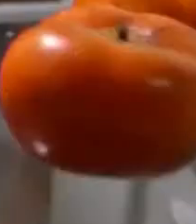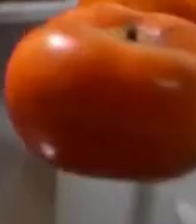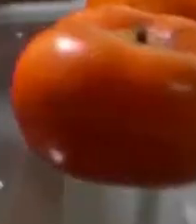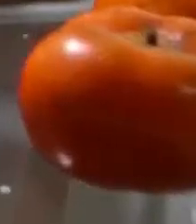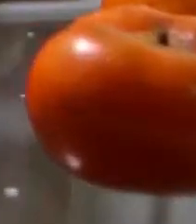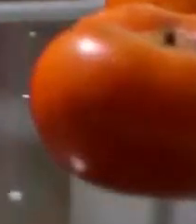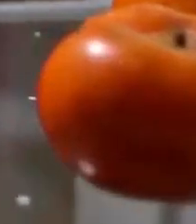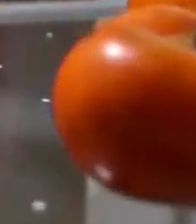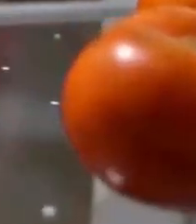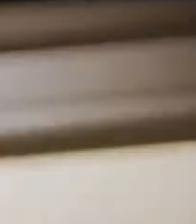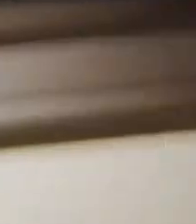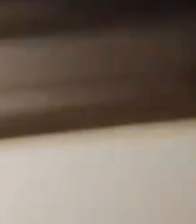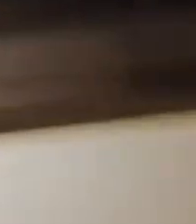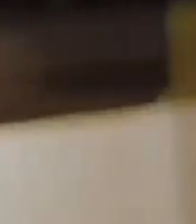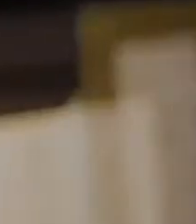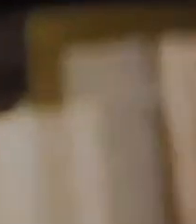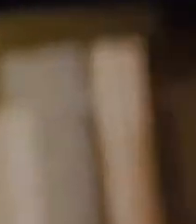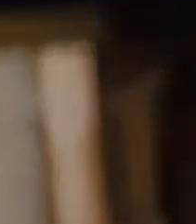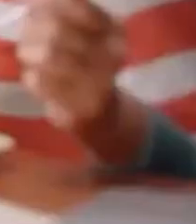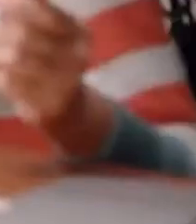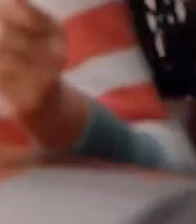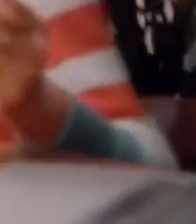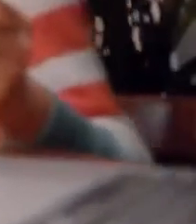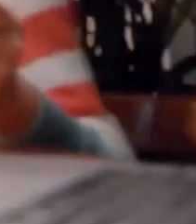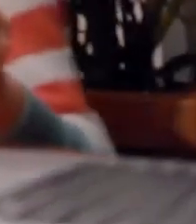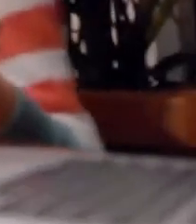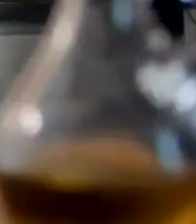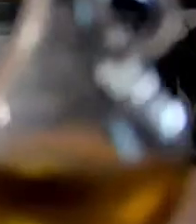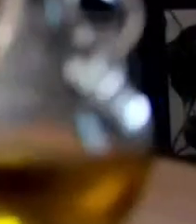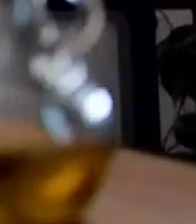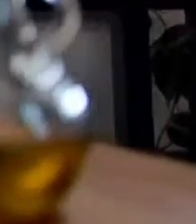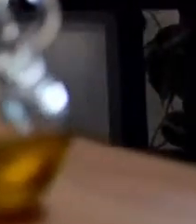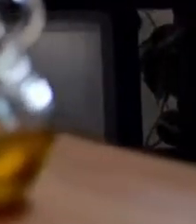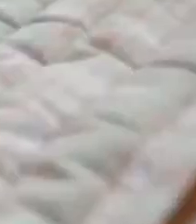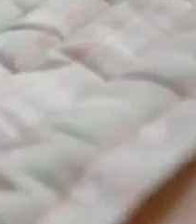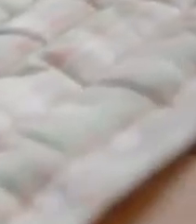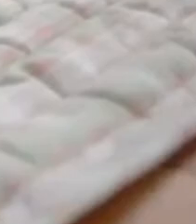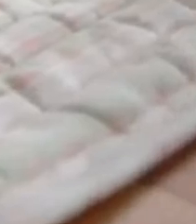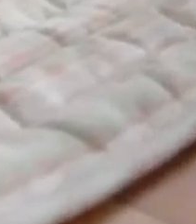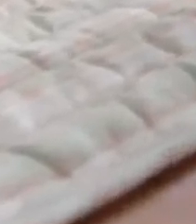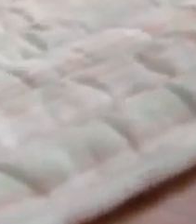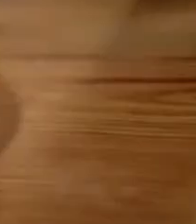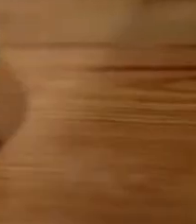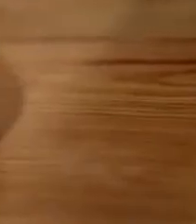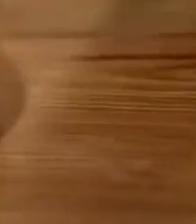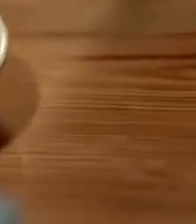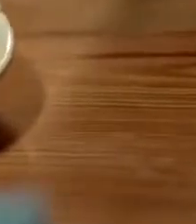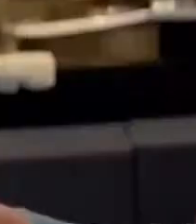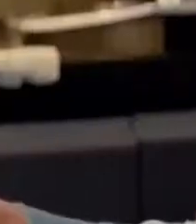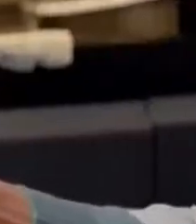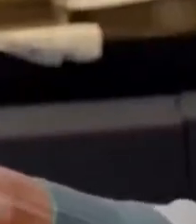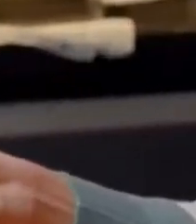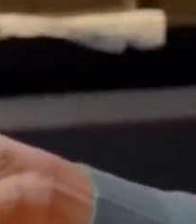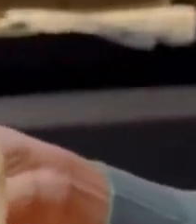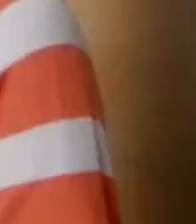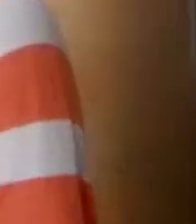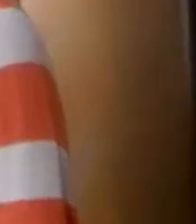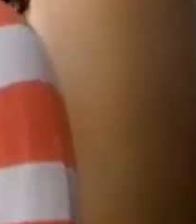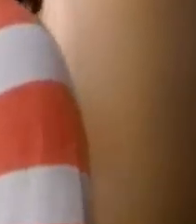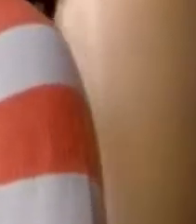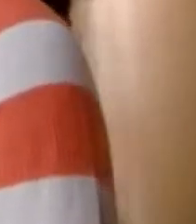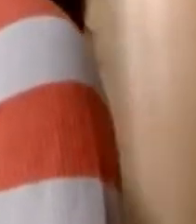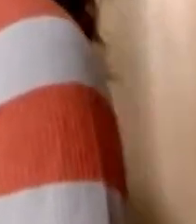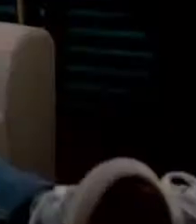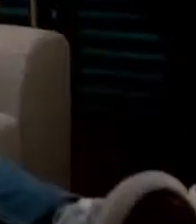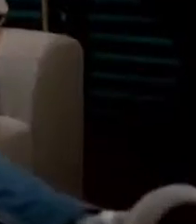feliz. Digan lo que digan, Don Vitorio convierte cualquier momento en un gran momento. Y eso puede pasar todos